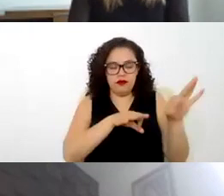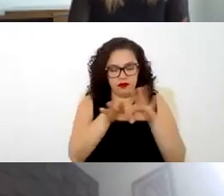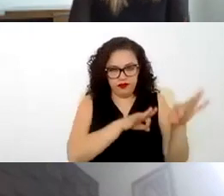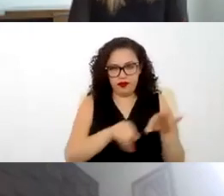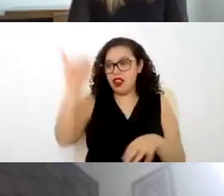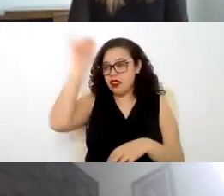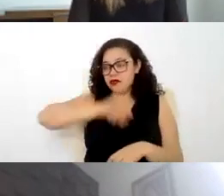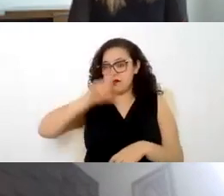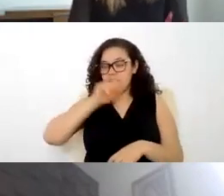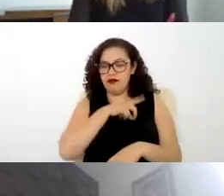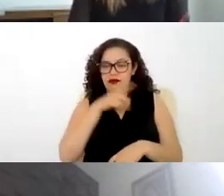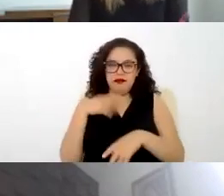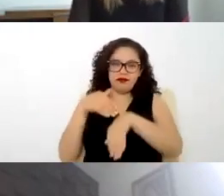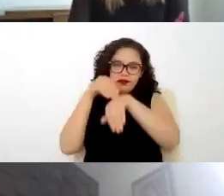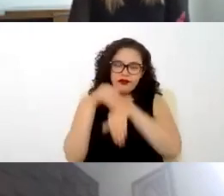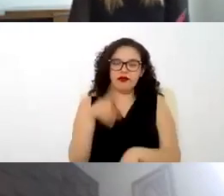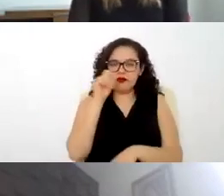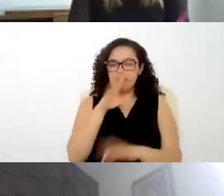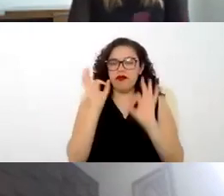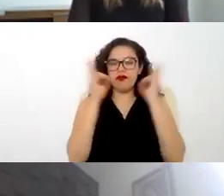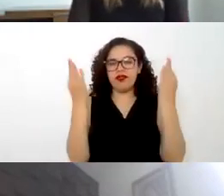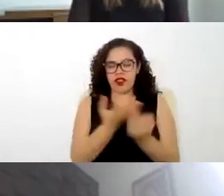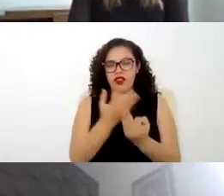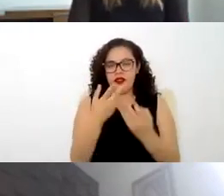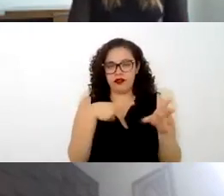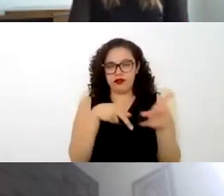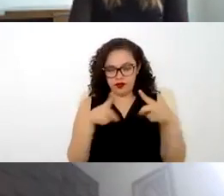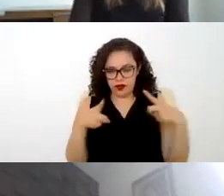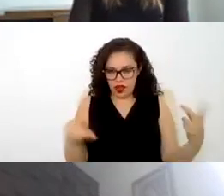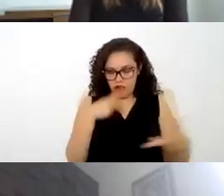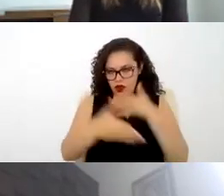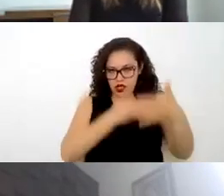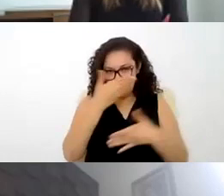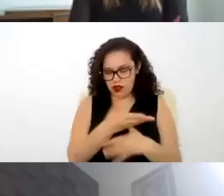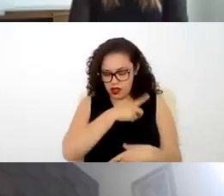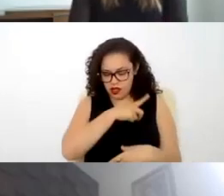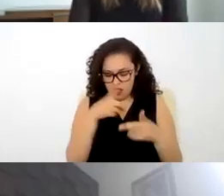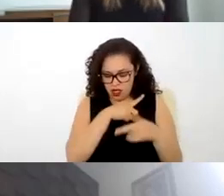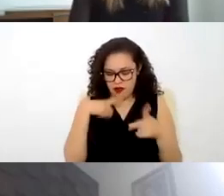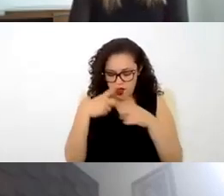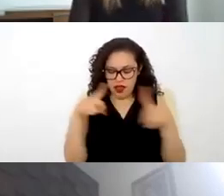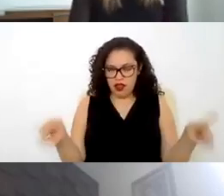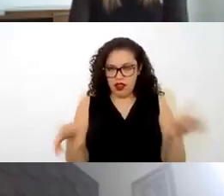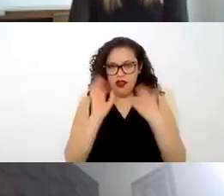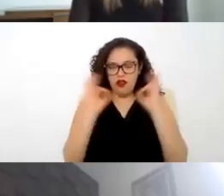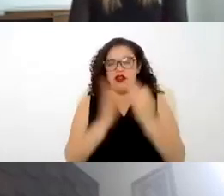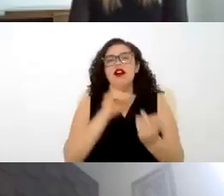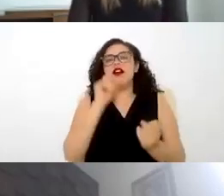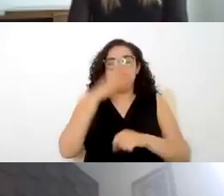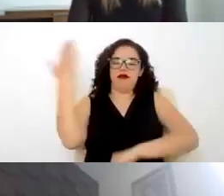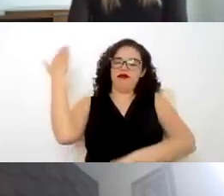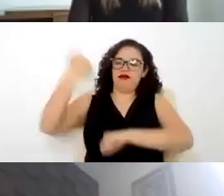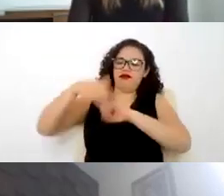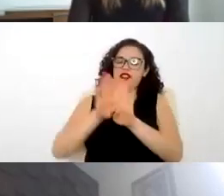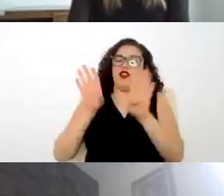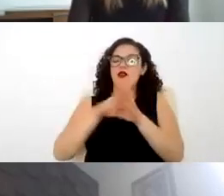que establecen la forma en la que se deben desarrollar los servicios que van a prestar y la imposición de sanción en caso